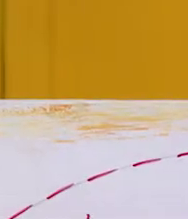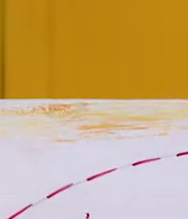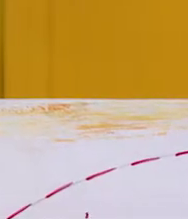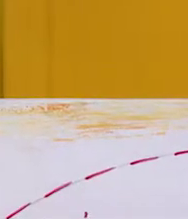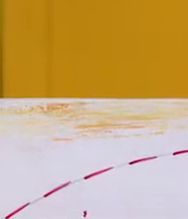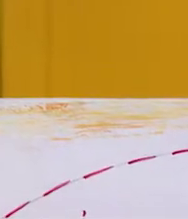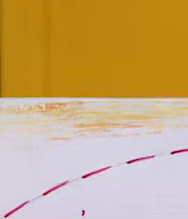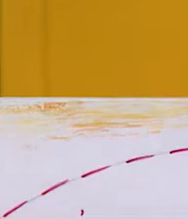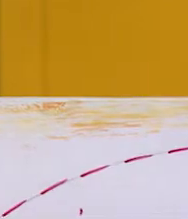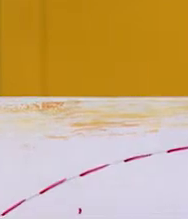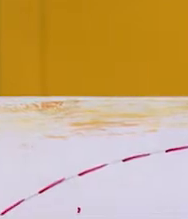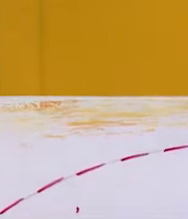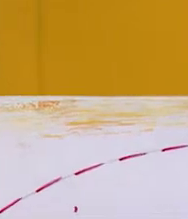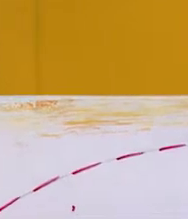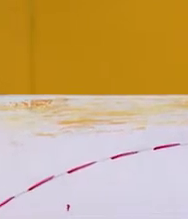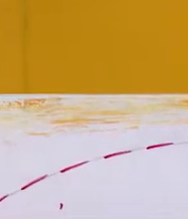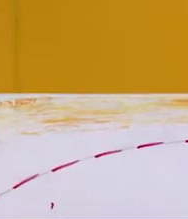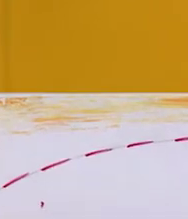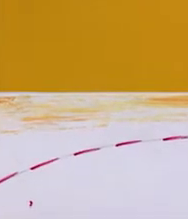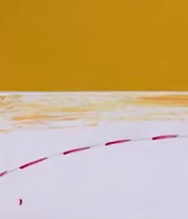Suscríbete. ¡Vamos a sentadillas!